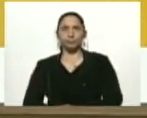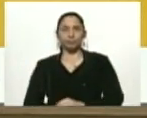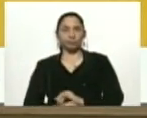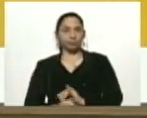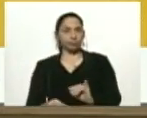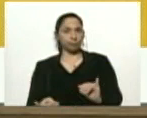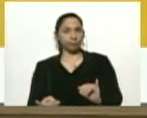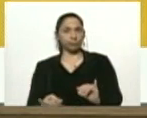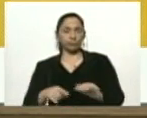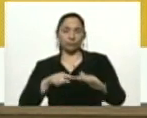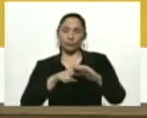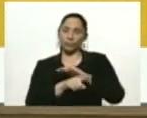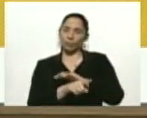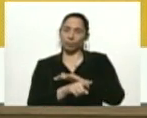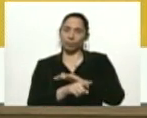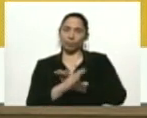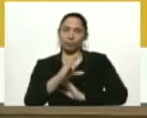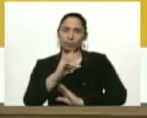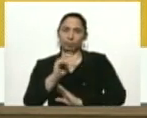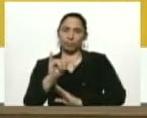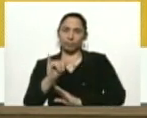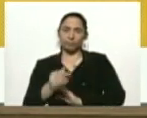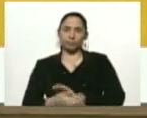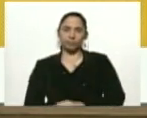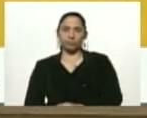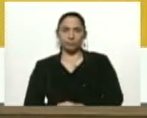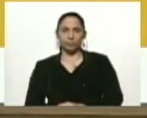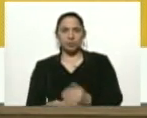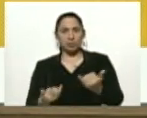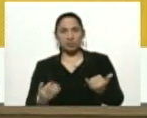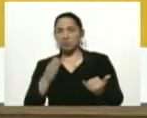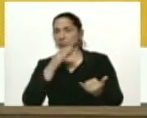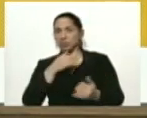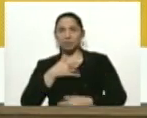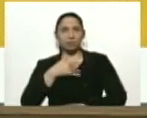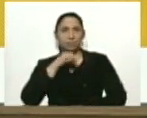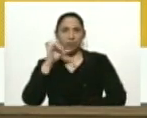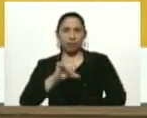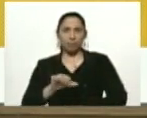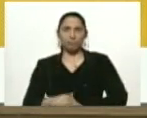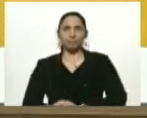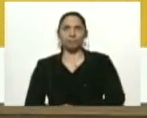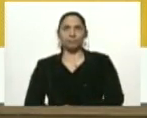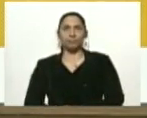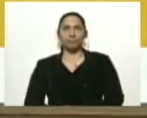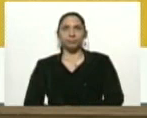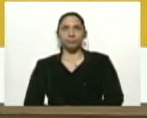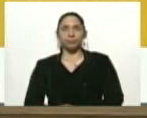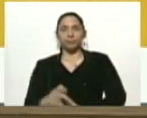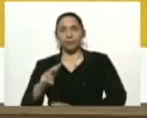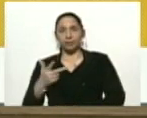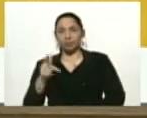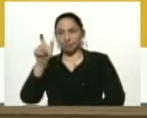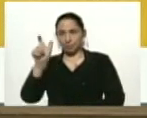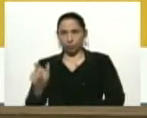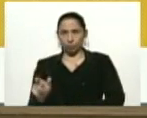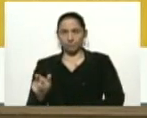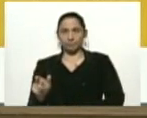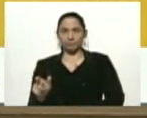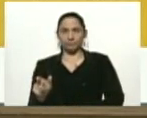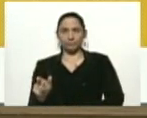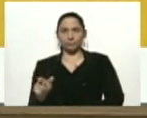fue debidamente ingresado en un CDI y está actualmente asintomático. El tercer caso también